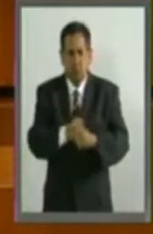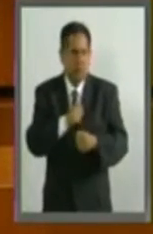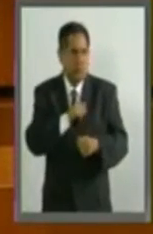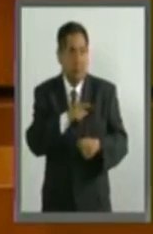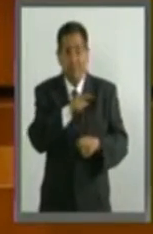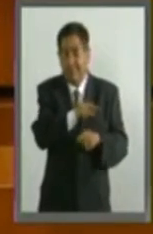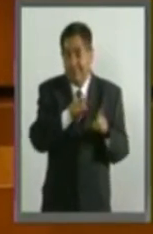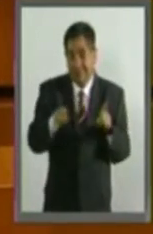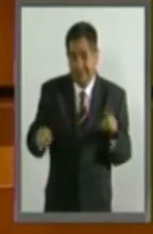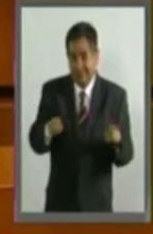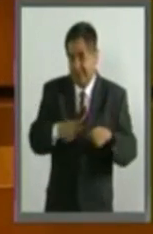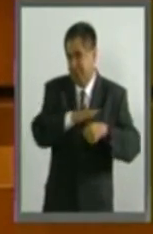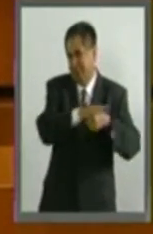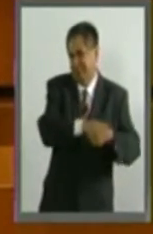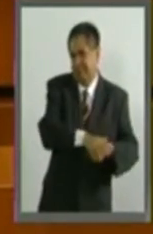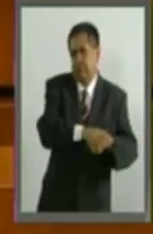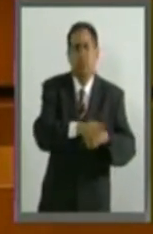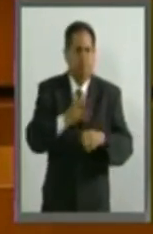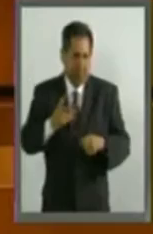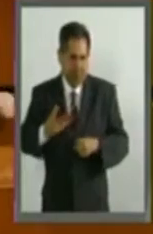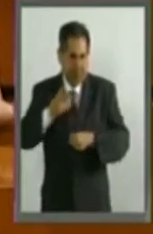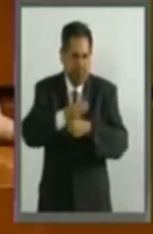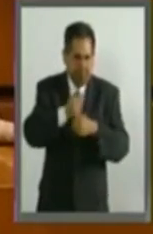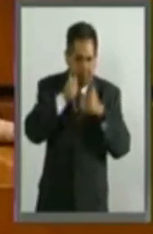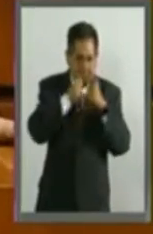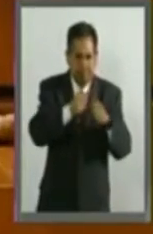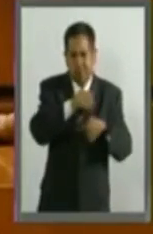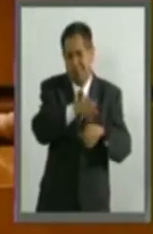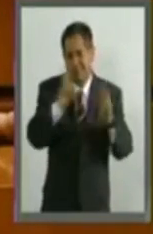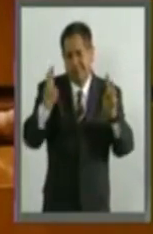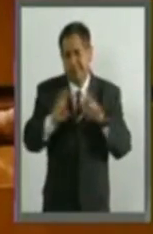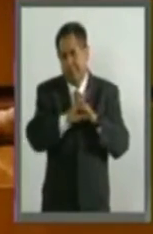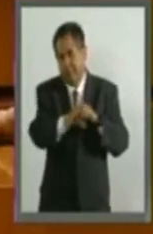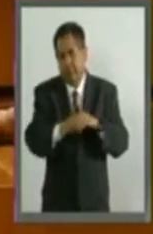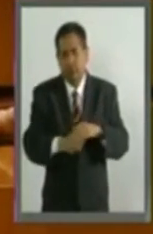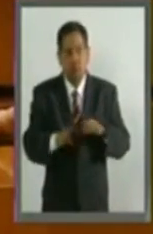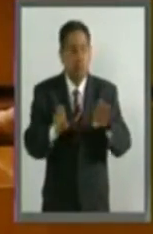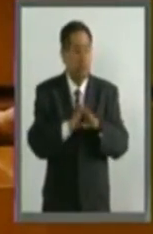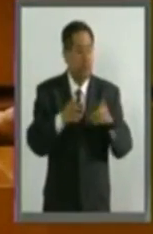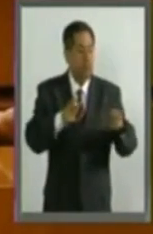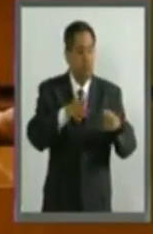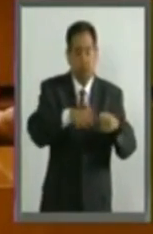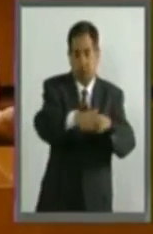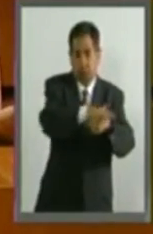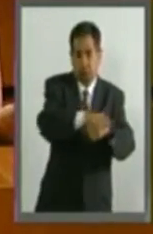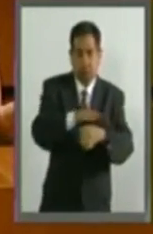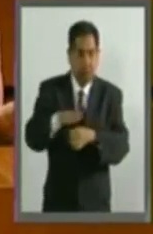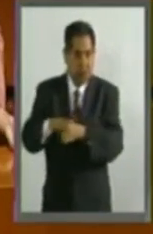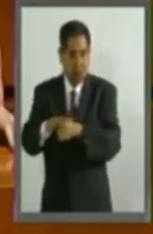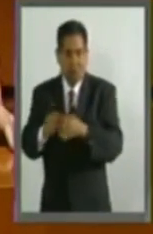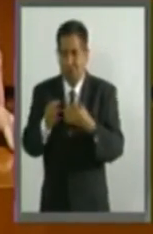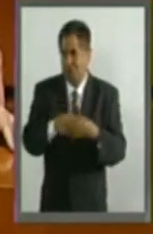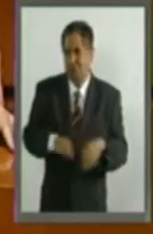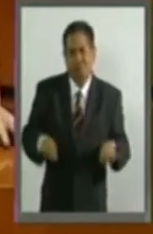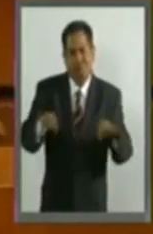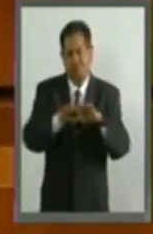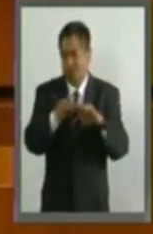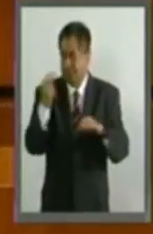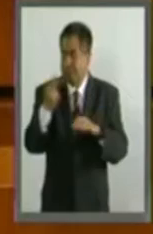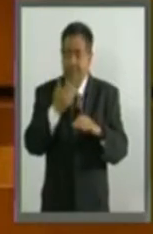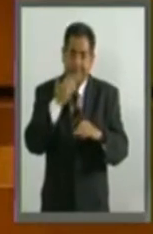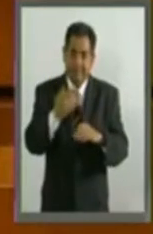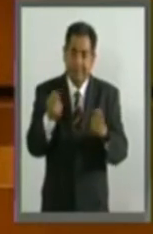recibir con el tema de la migración. La gobernabilidad en ambas zonas es fundamental, es indispensable.